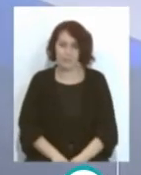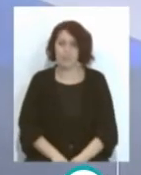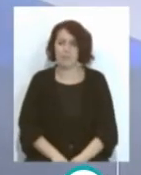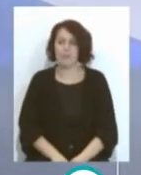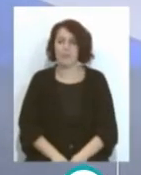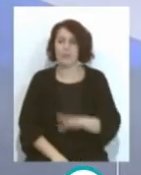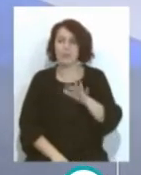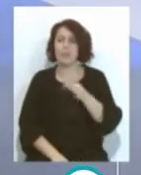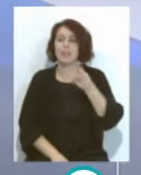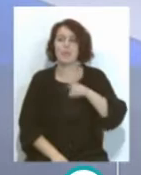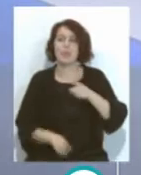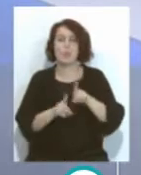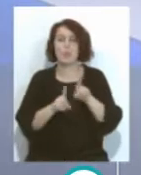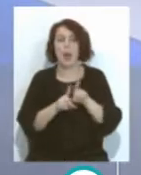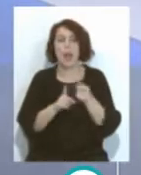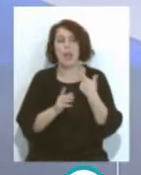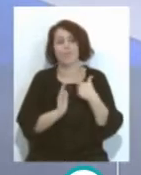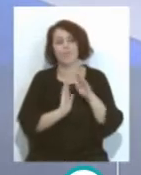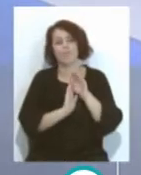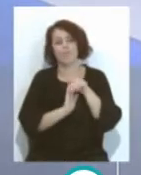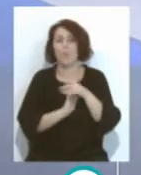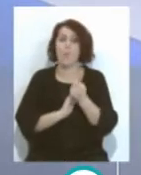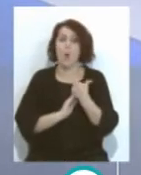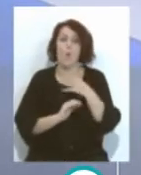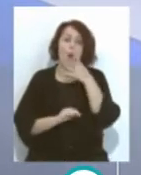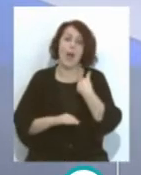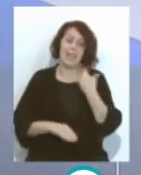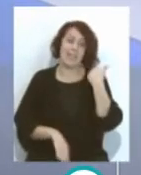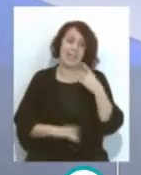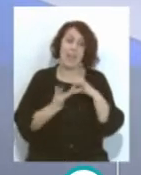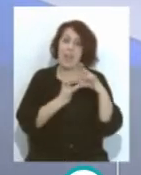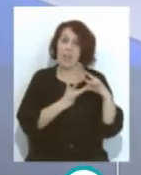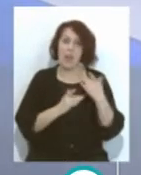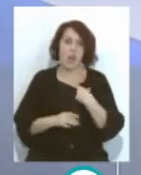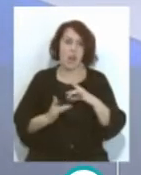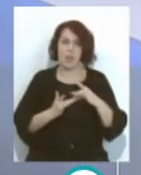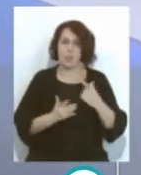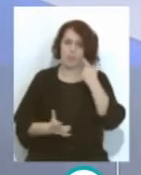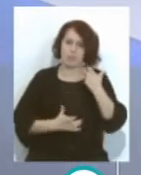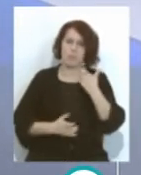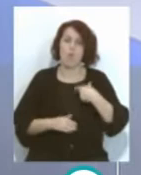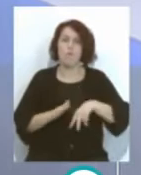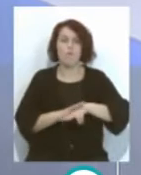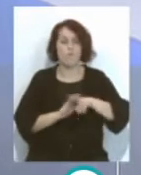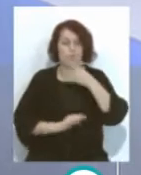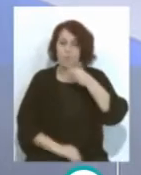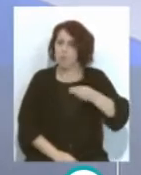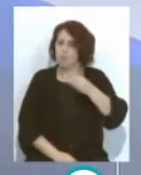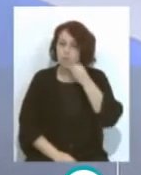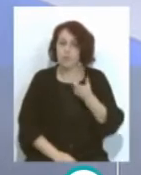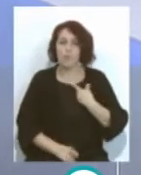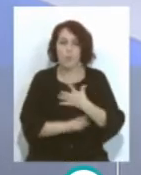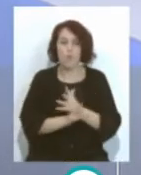ha bajado un poco Porque estuvo de líder Aparte el líder destacado Y jugando un fútbol precioso Sí,